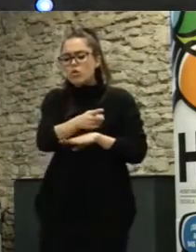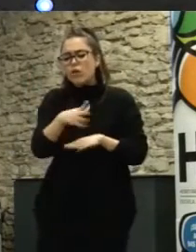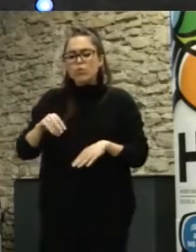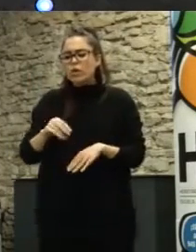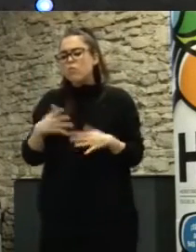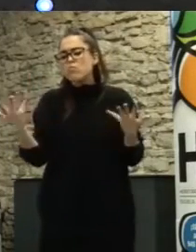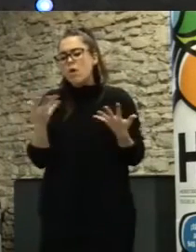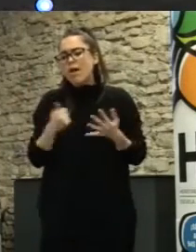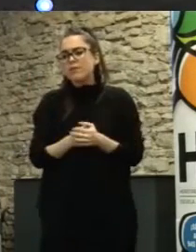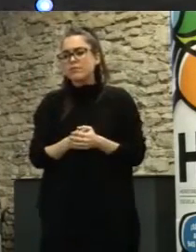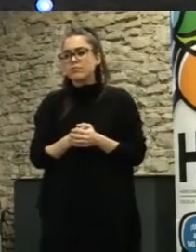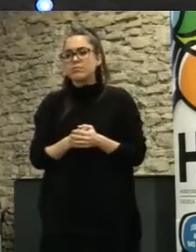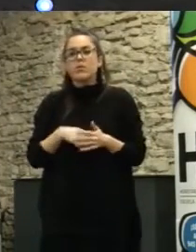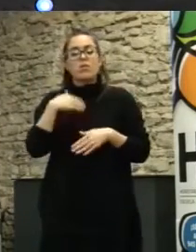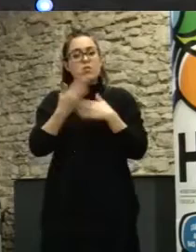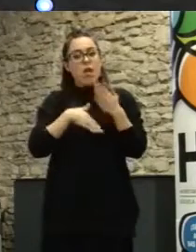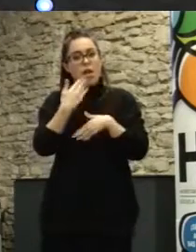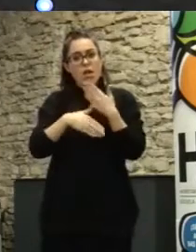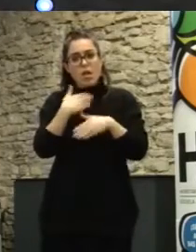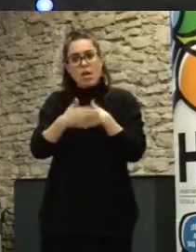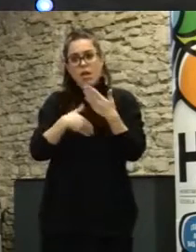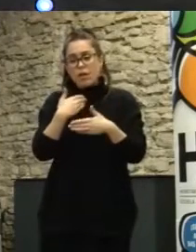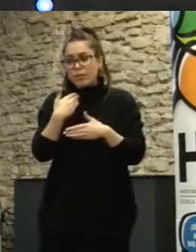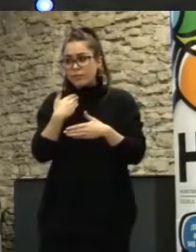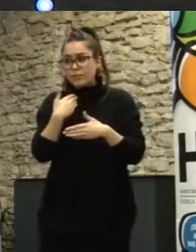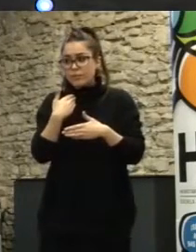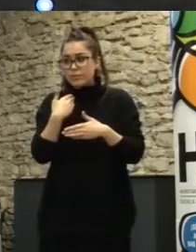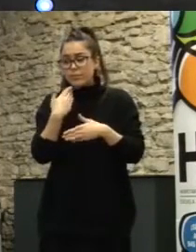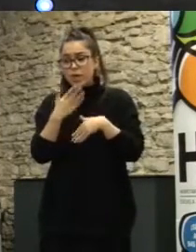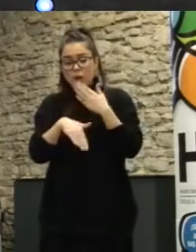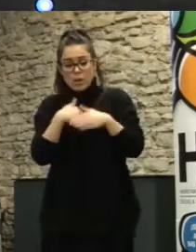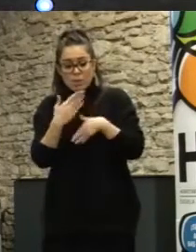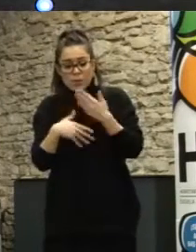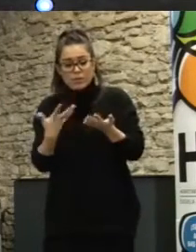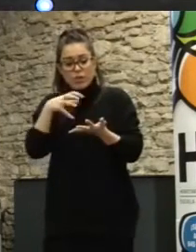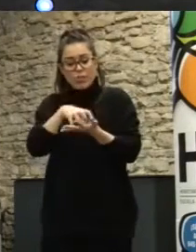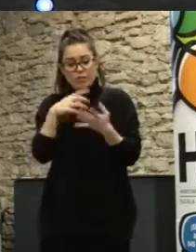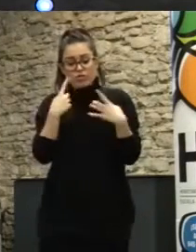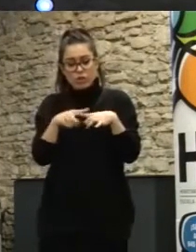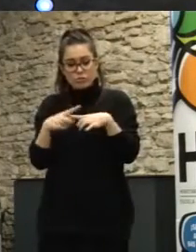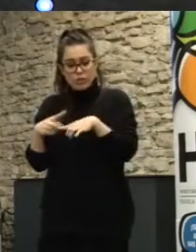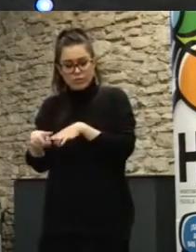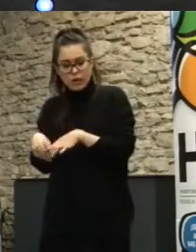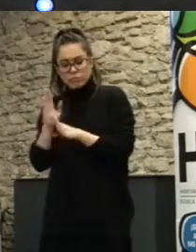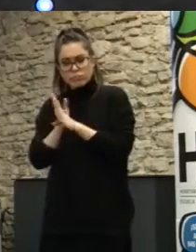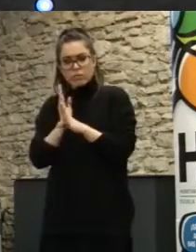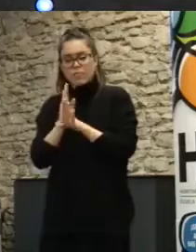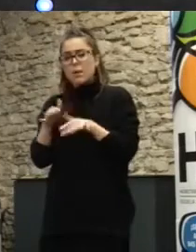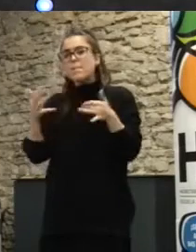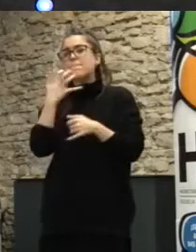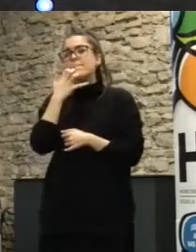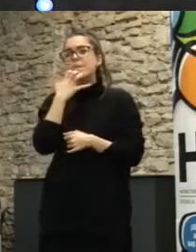disponible había habido procesos en el centro y norte de Europa en este sentido los ciudadanos durante unos días